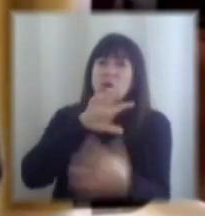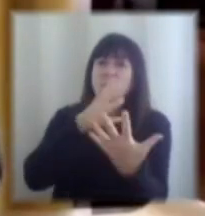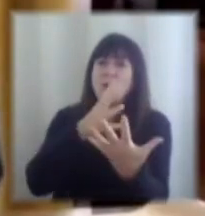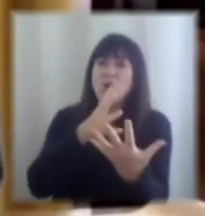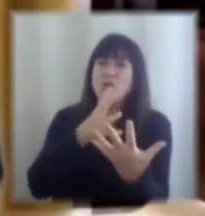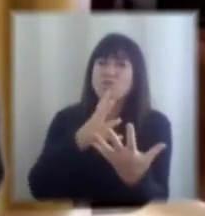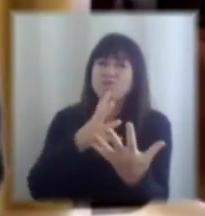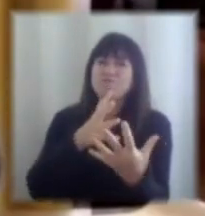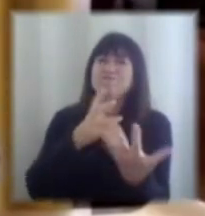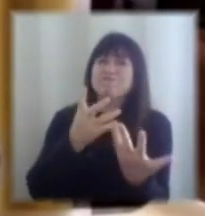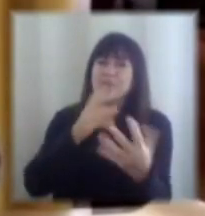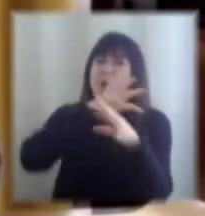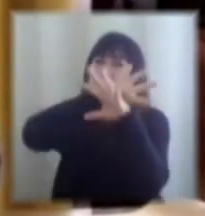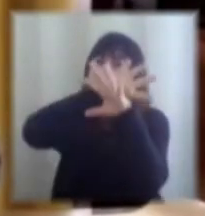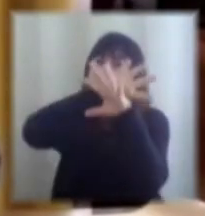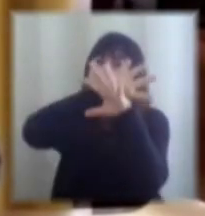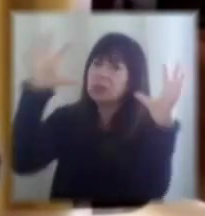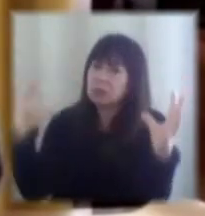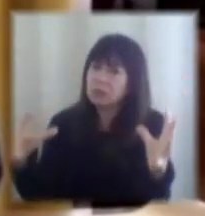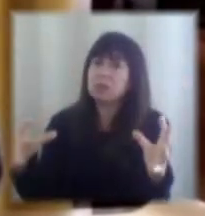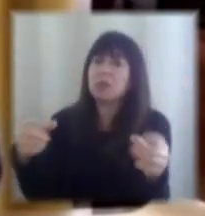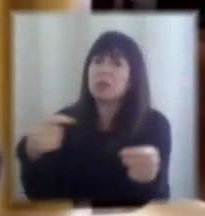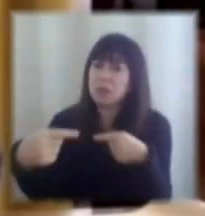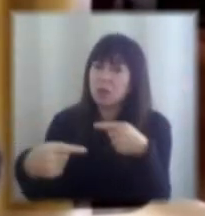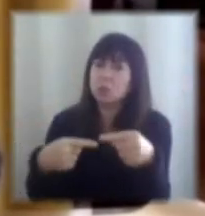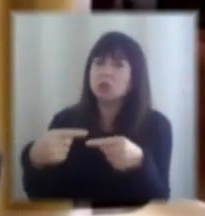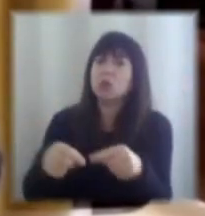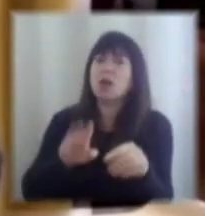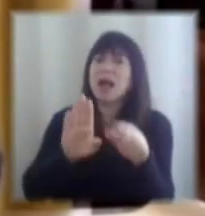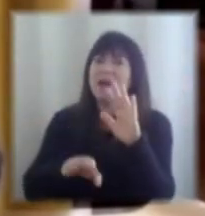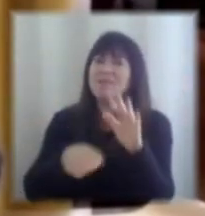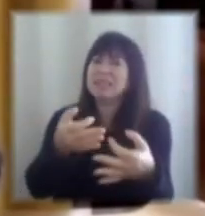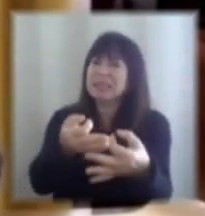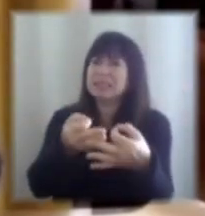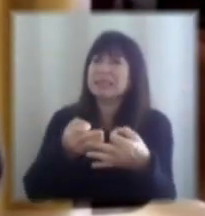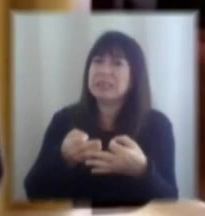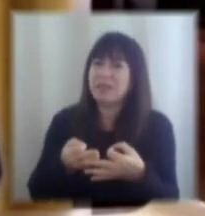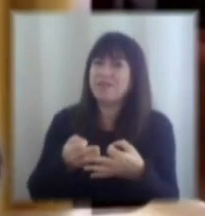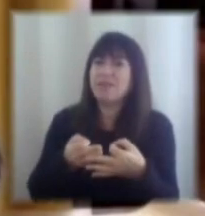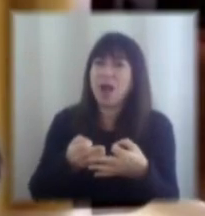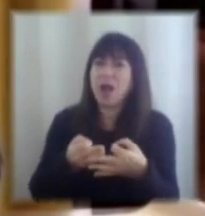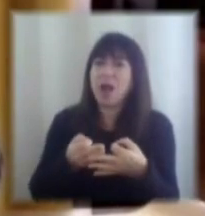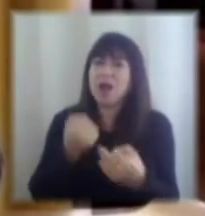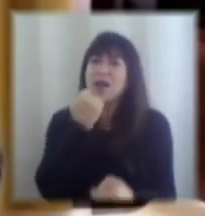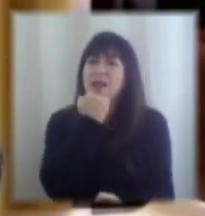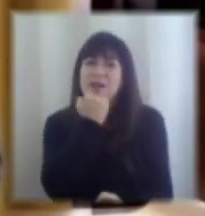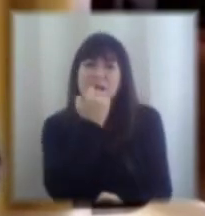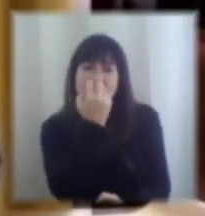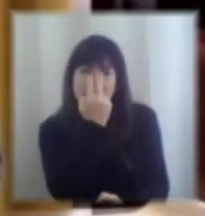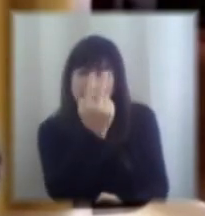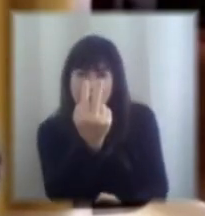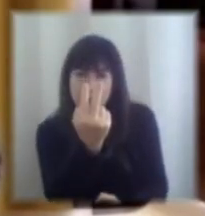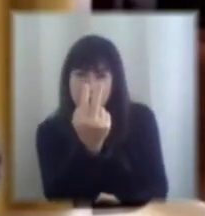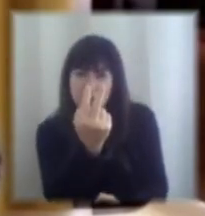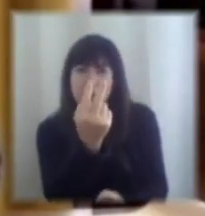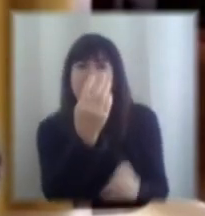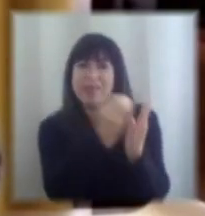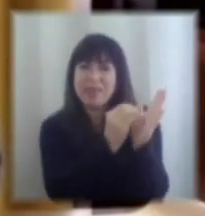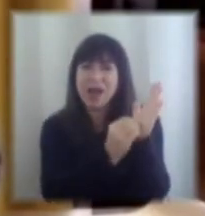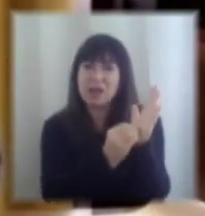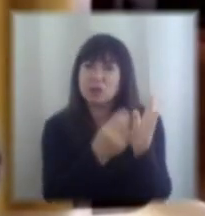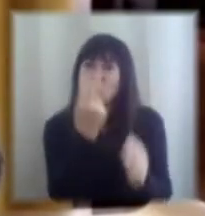nos quedamos con cifras que generan una mirada equivocada creo que los dos datos que te he entregado